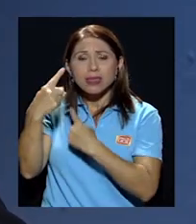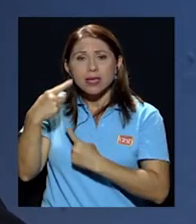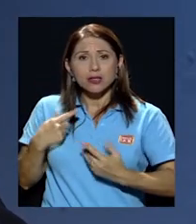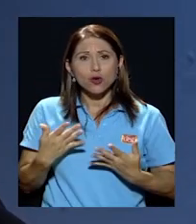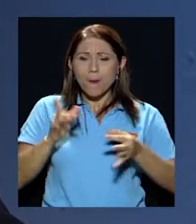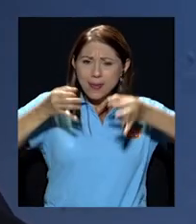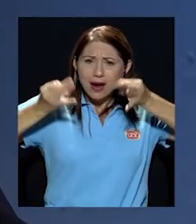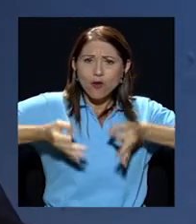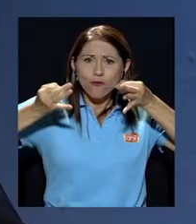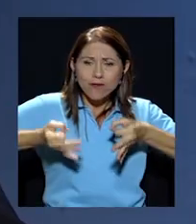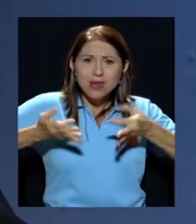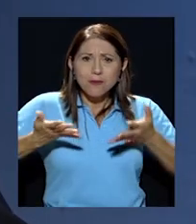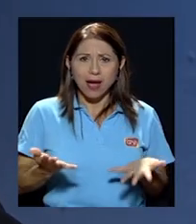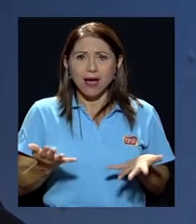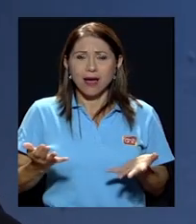definitiva